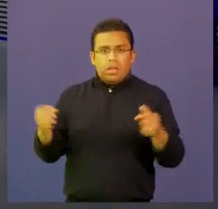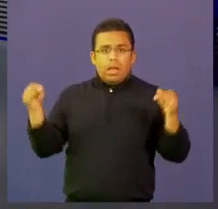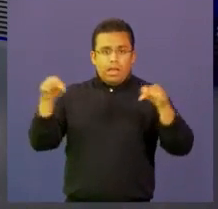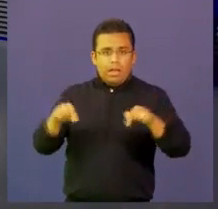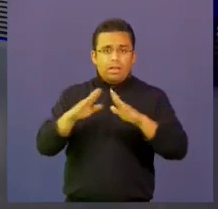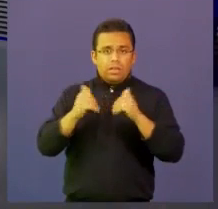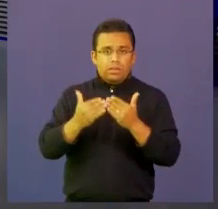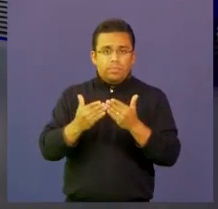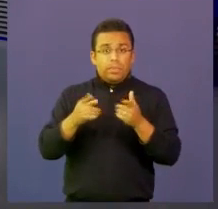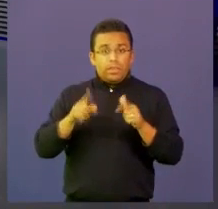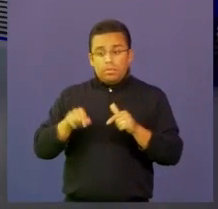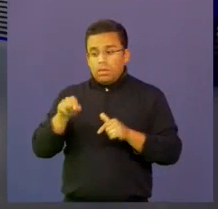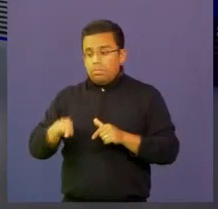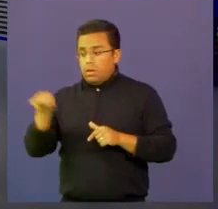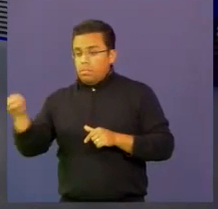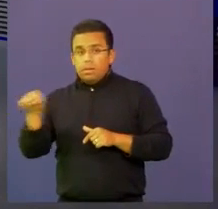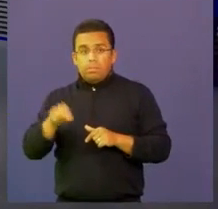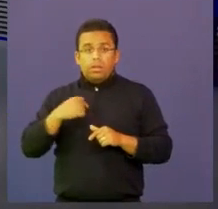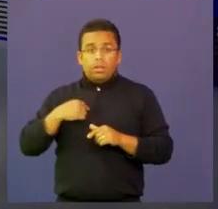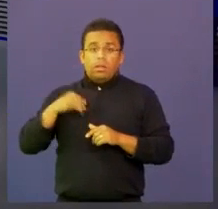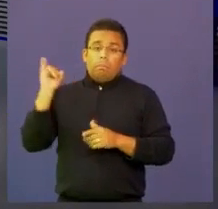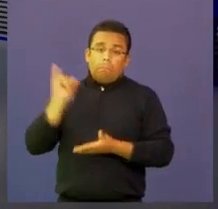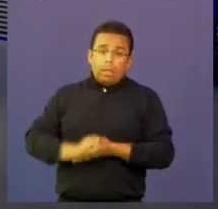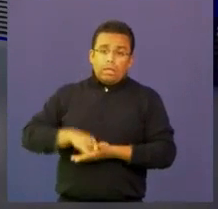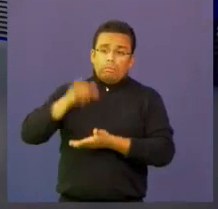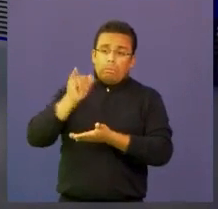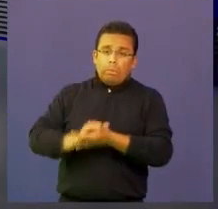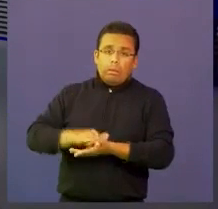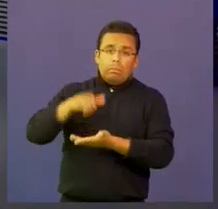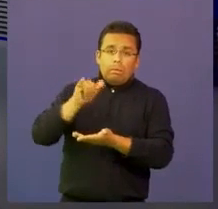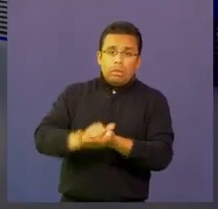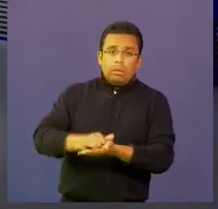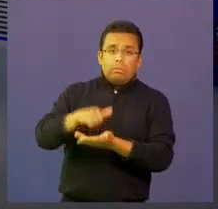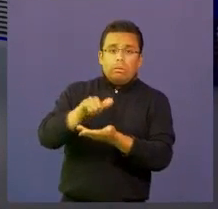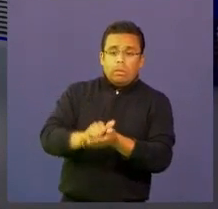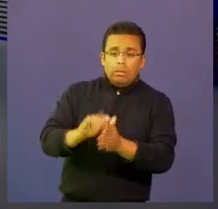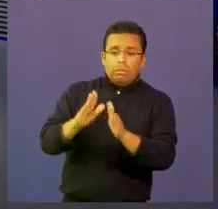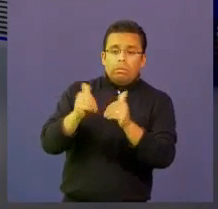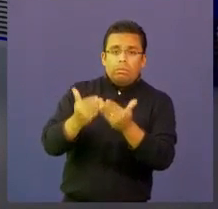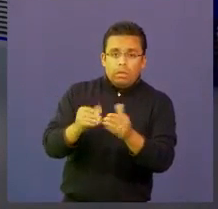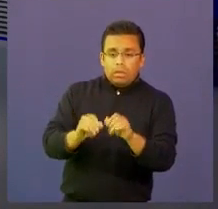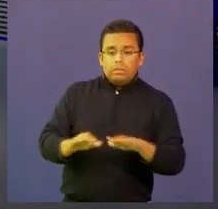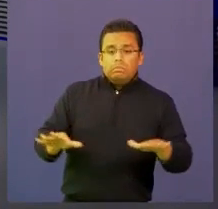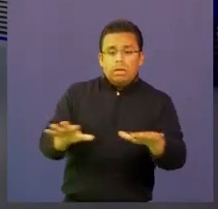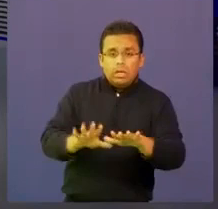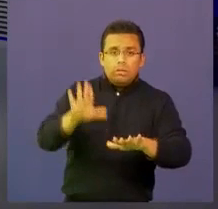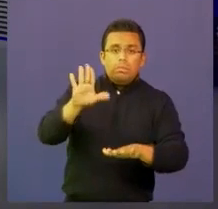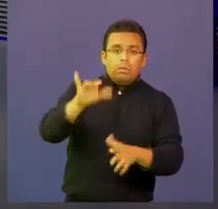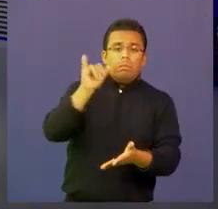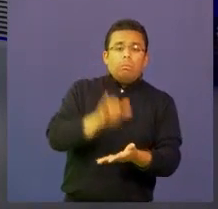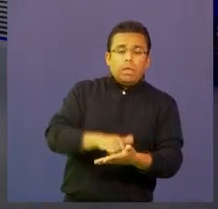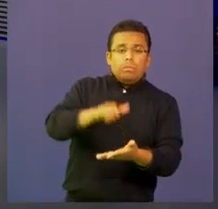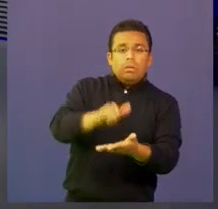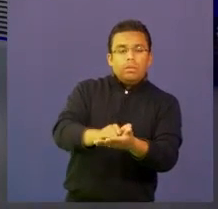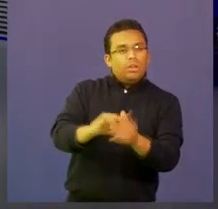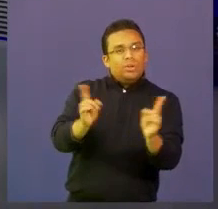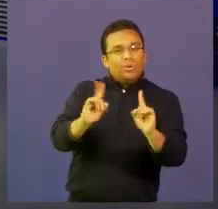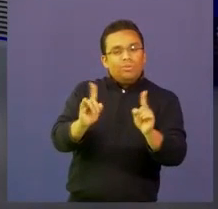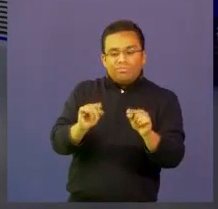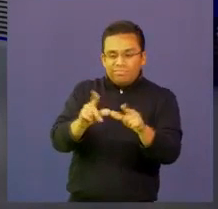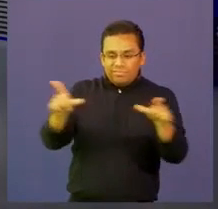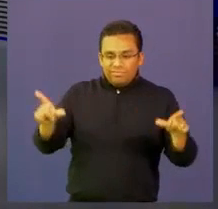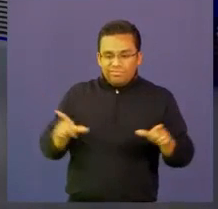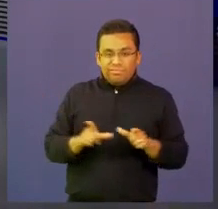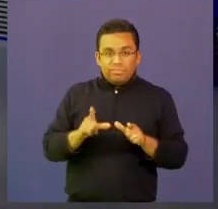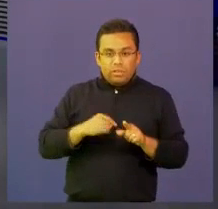rompiendo el ambiente del aula tradicional, y de lo que entendemos por ese espacio físico, podemos hacer muchas, muchas,